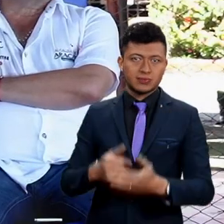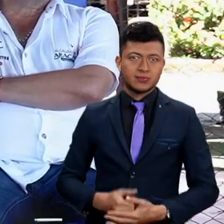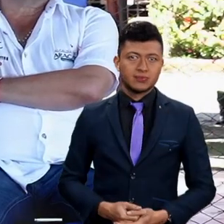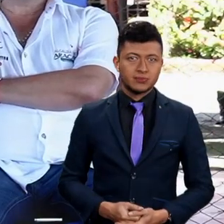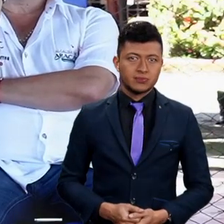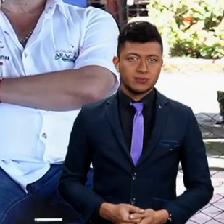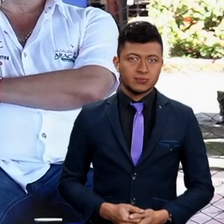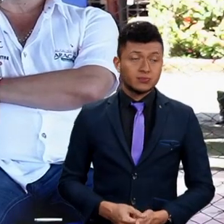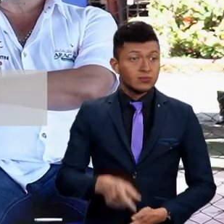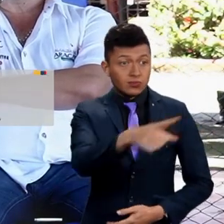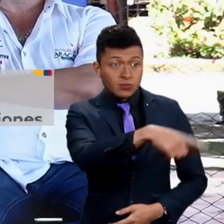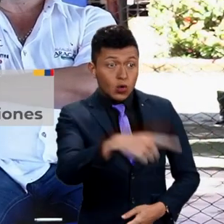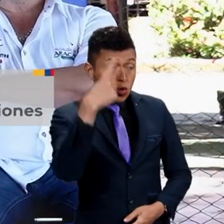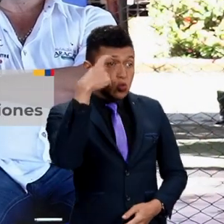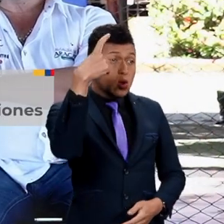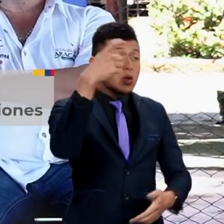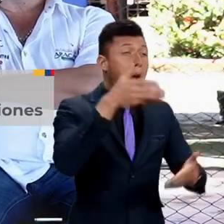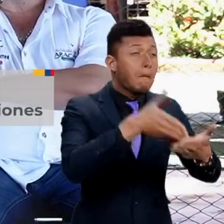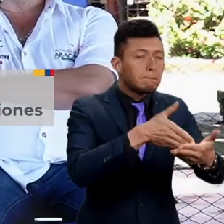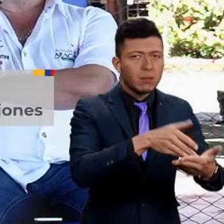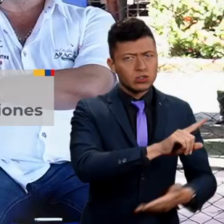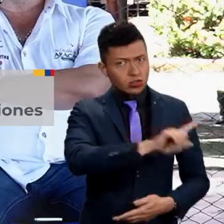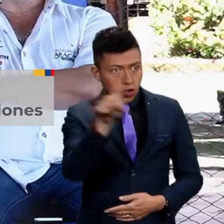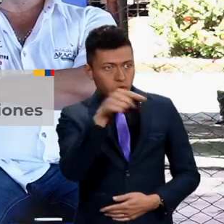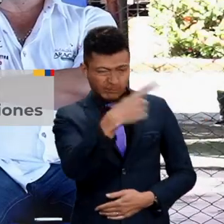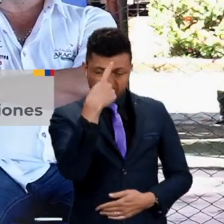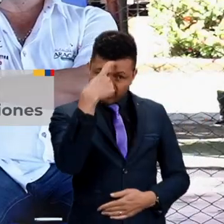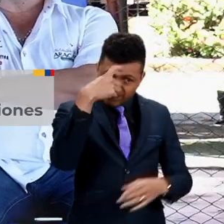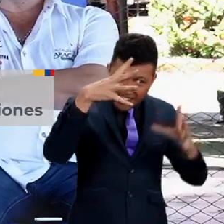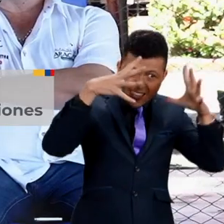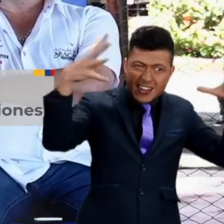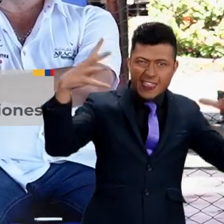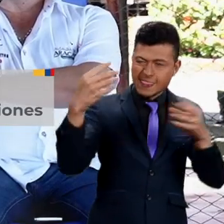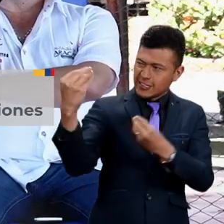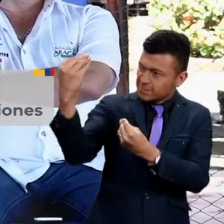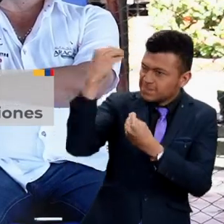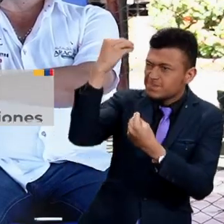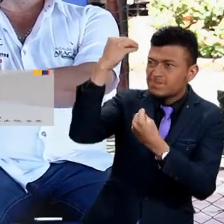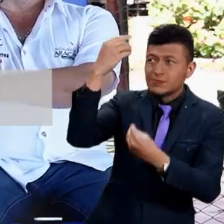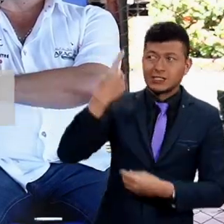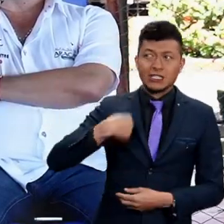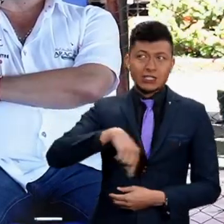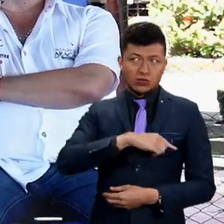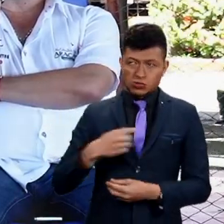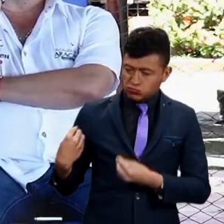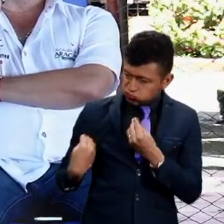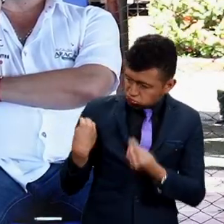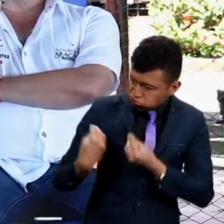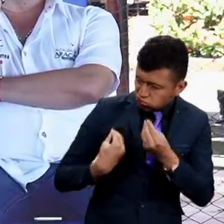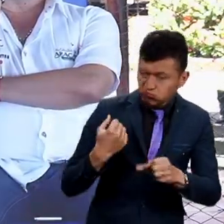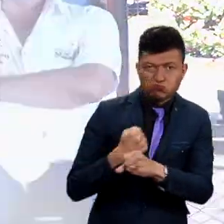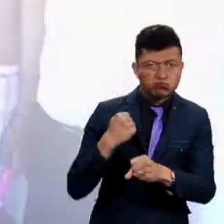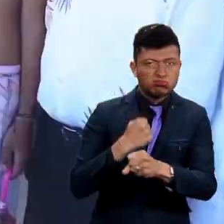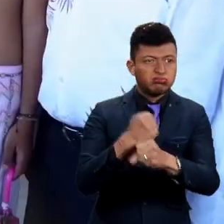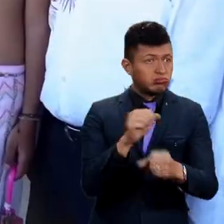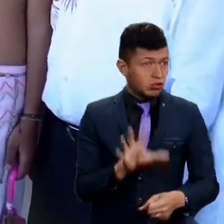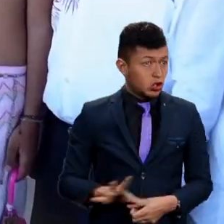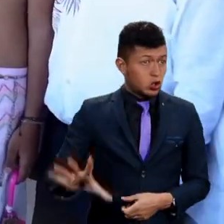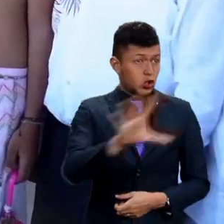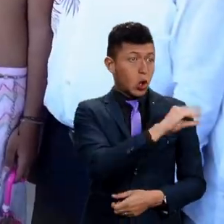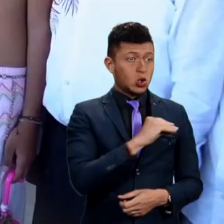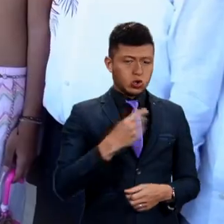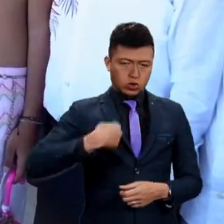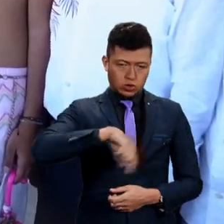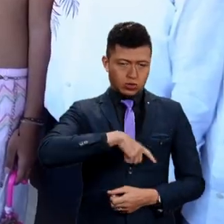No permitan que nadie les coarte sus sueños, que siempre sueñen en grande, que se preparen, que lo que estamos haciendo y lo que estamos trabajando,